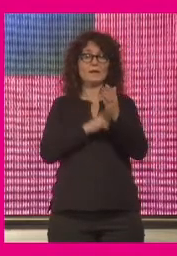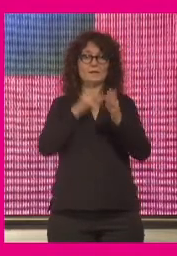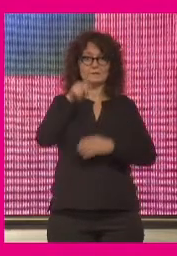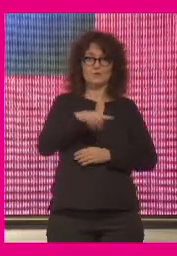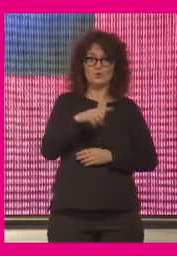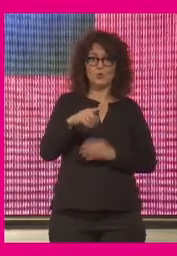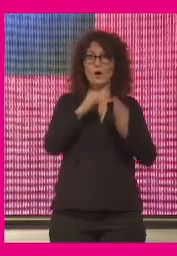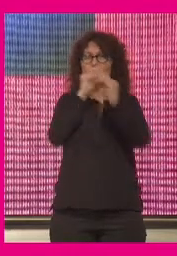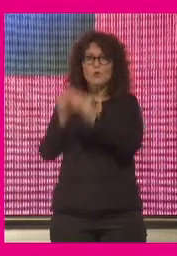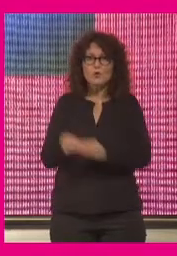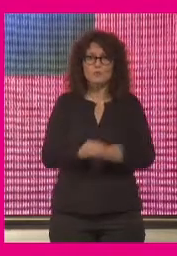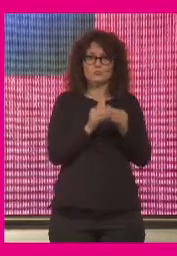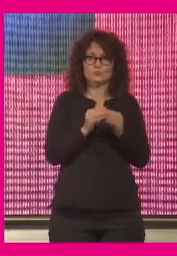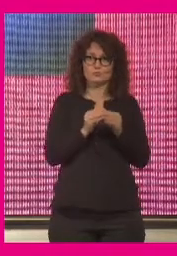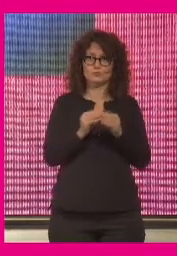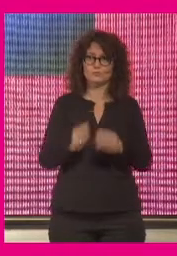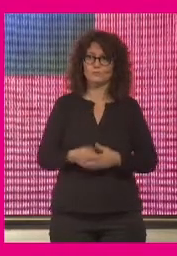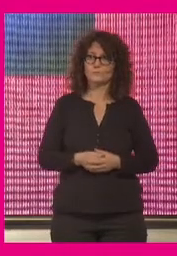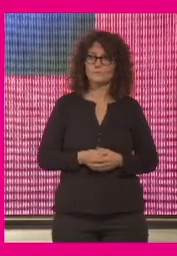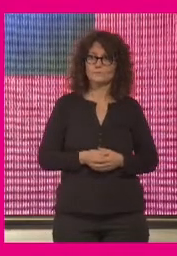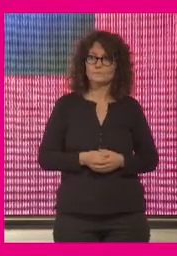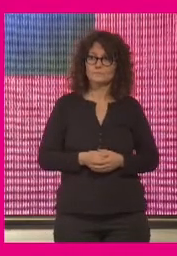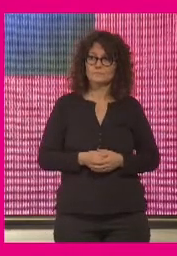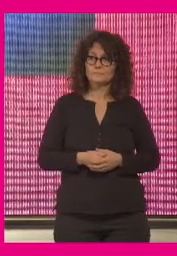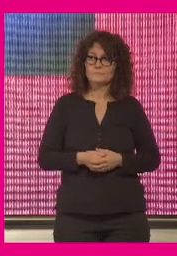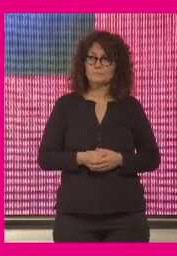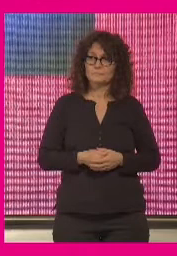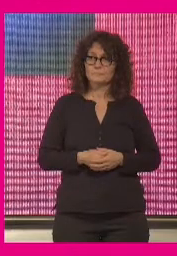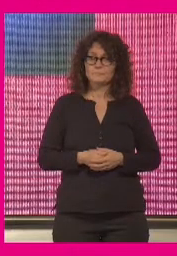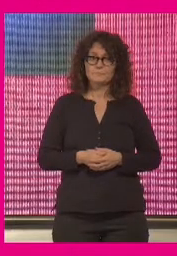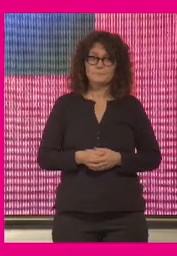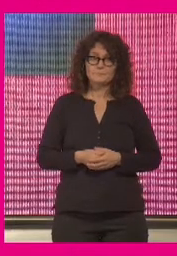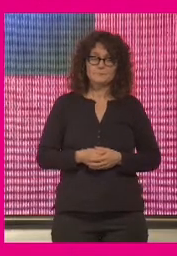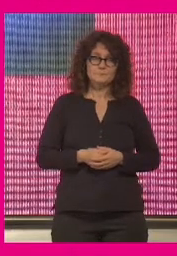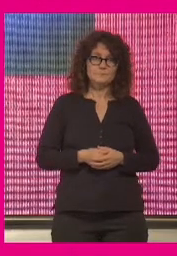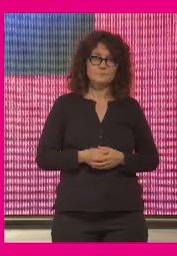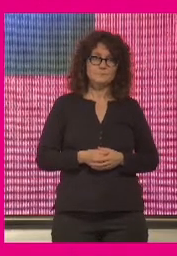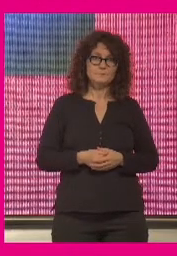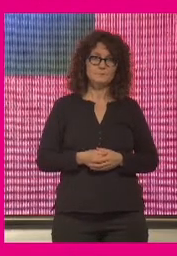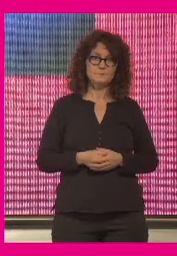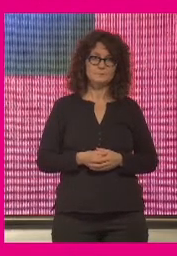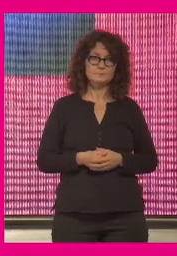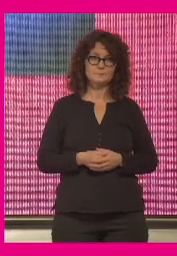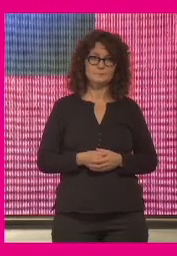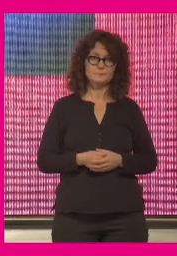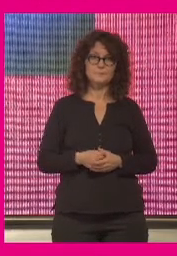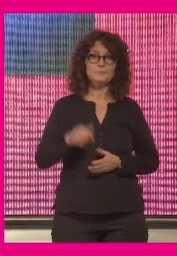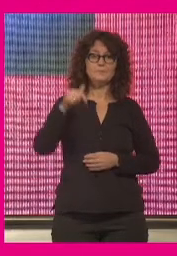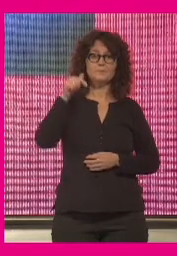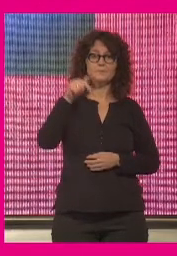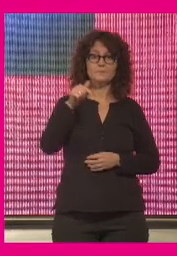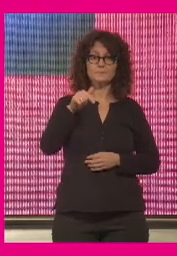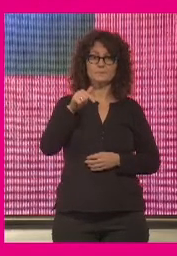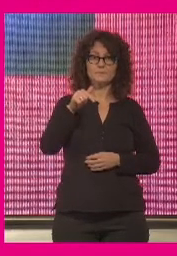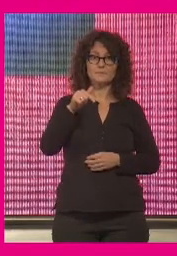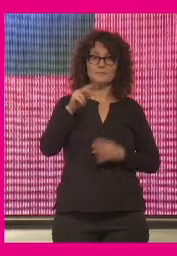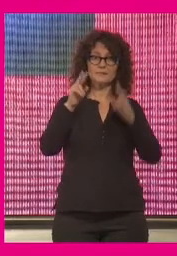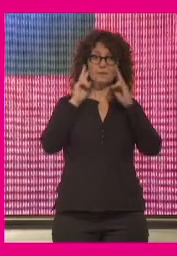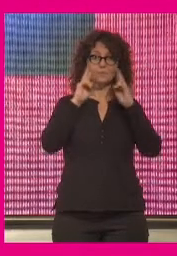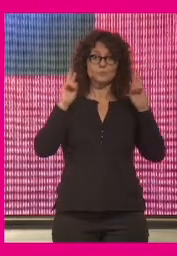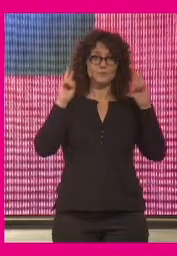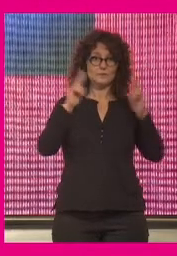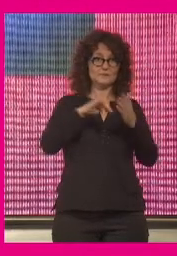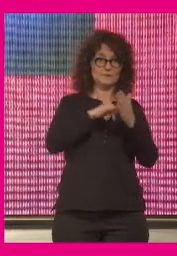lo común a todos y a todas esto concluyo nos obligaría desde el punto de vista de la